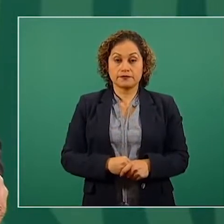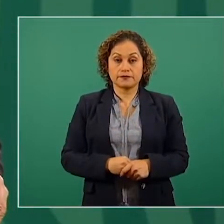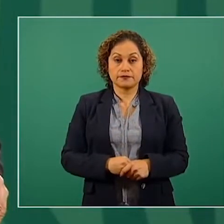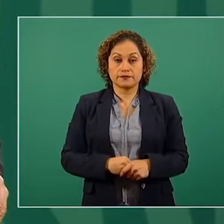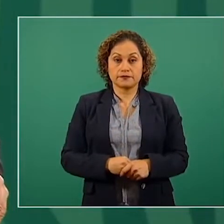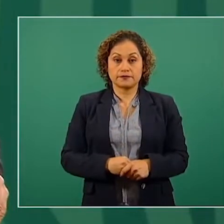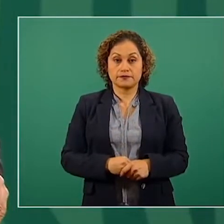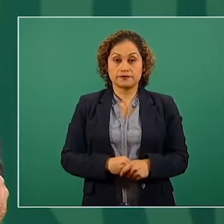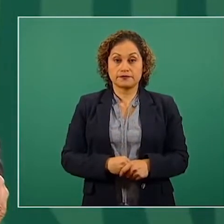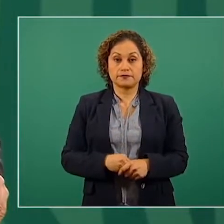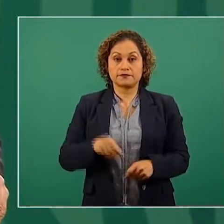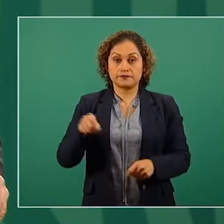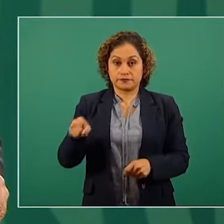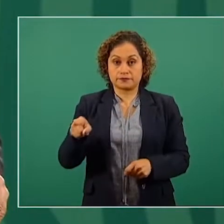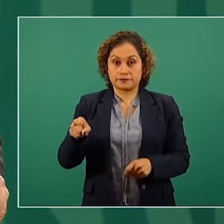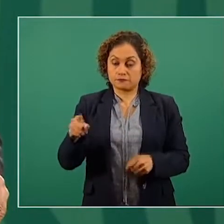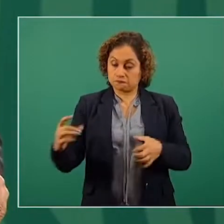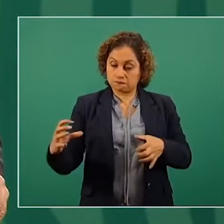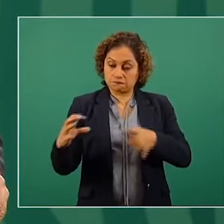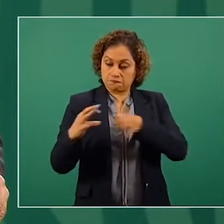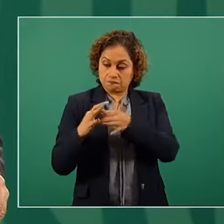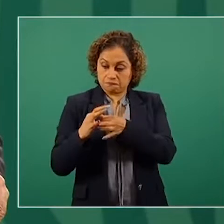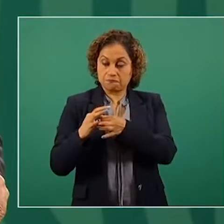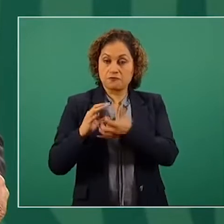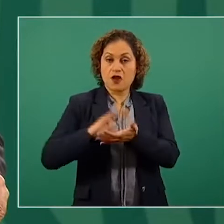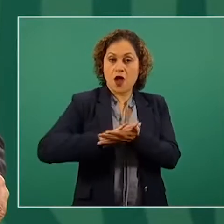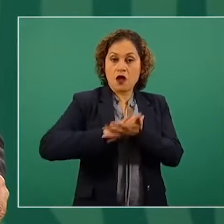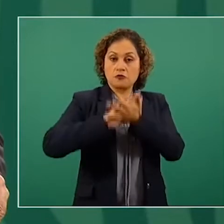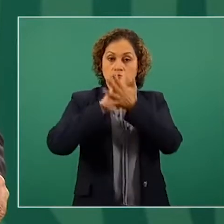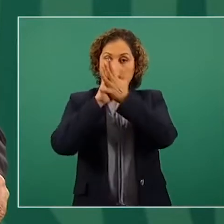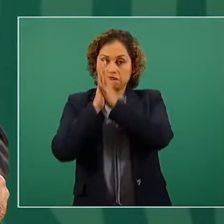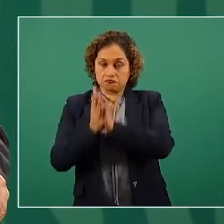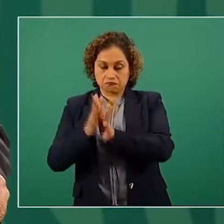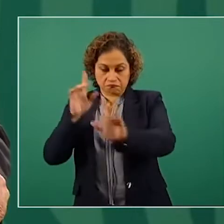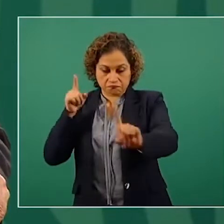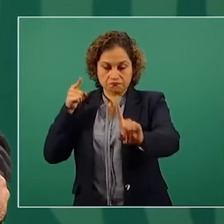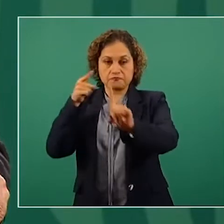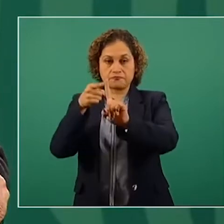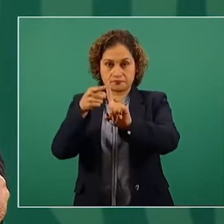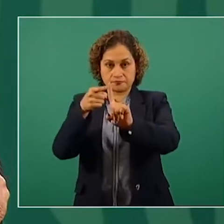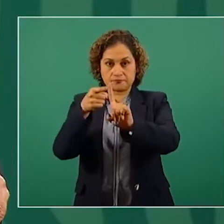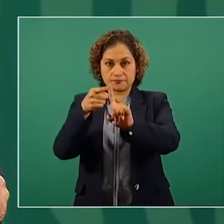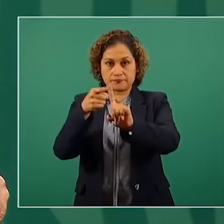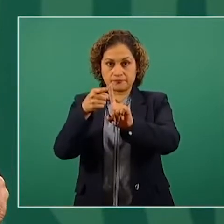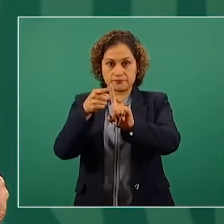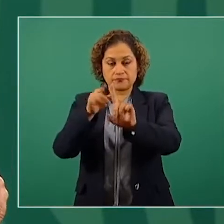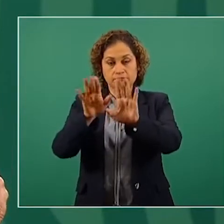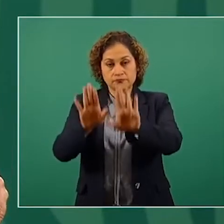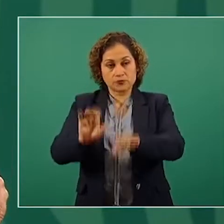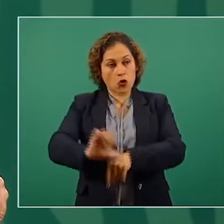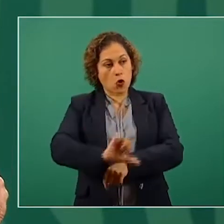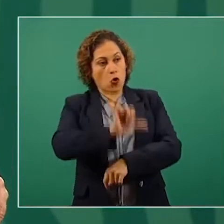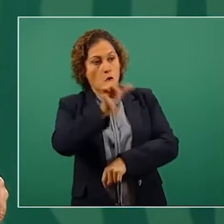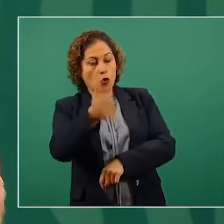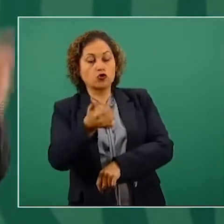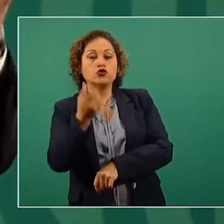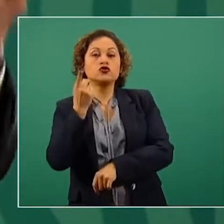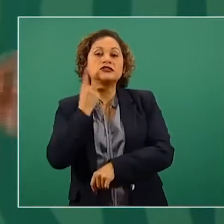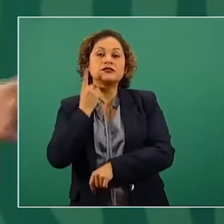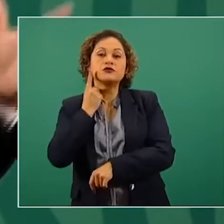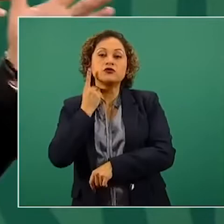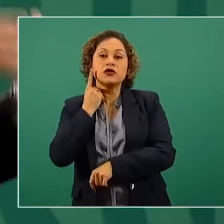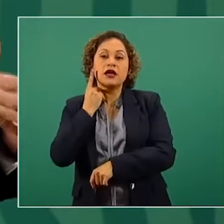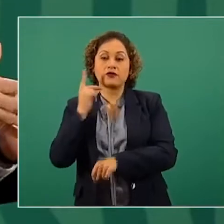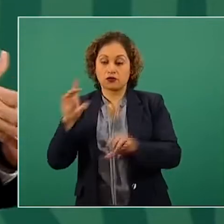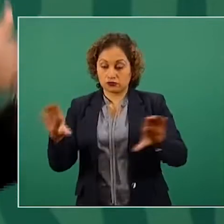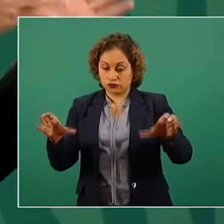proyecto de transformación y los opositores son